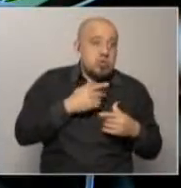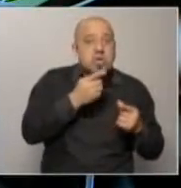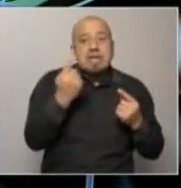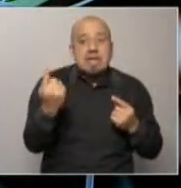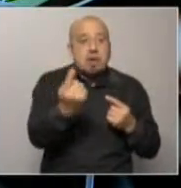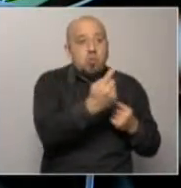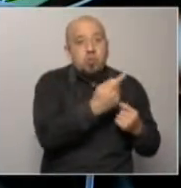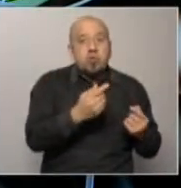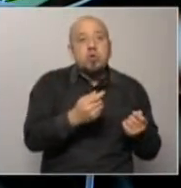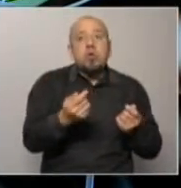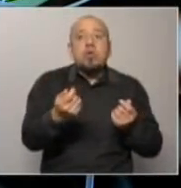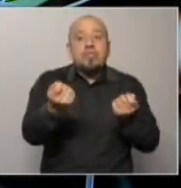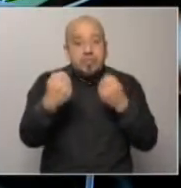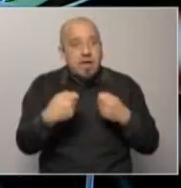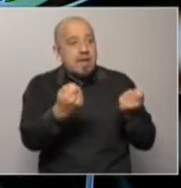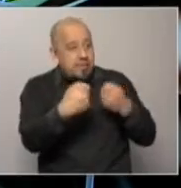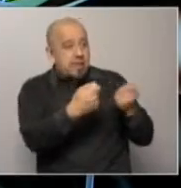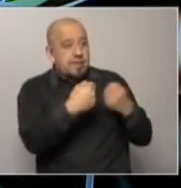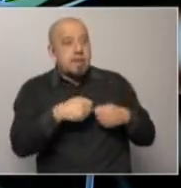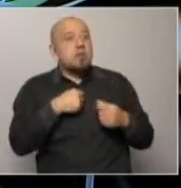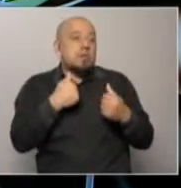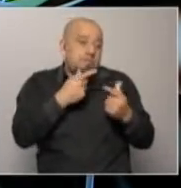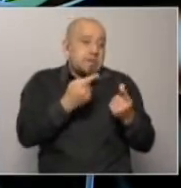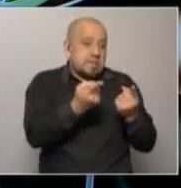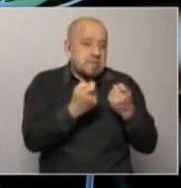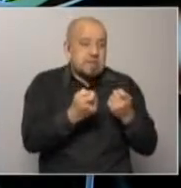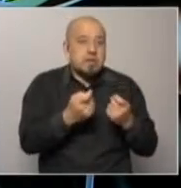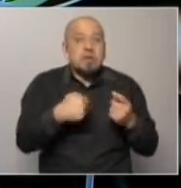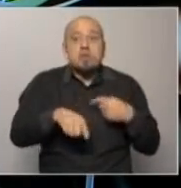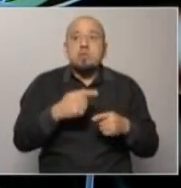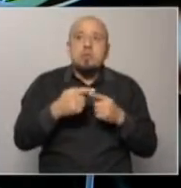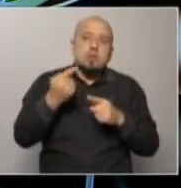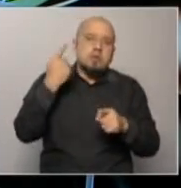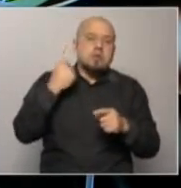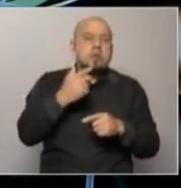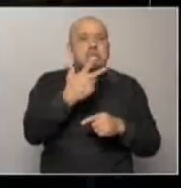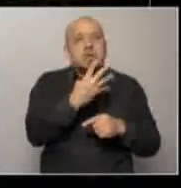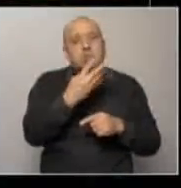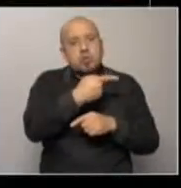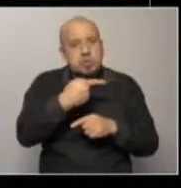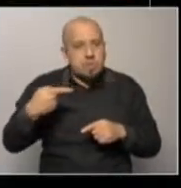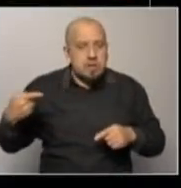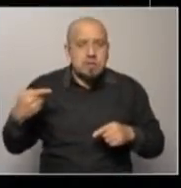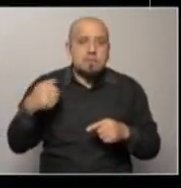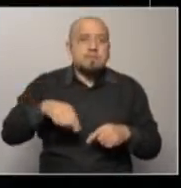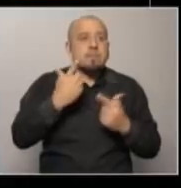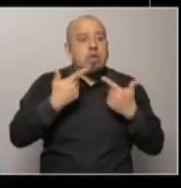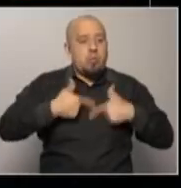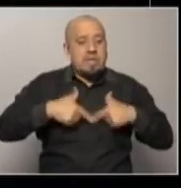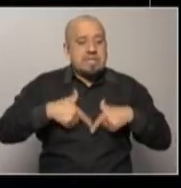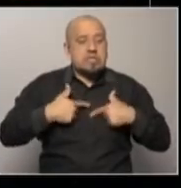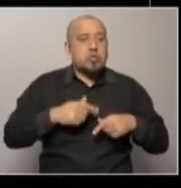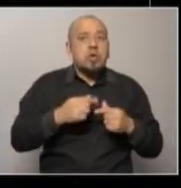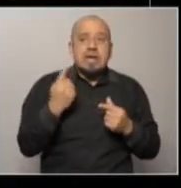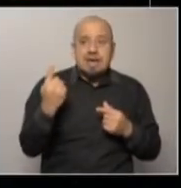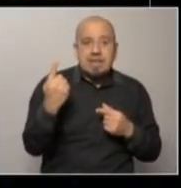comienza un proceso de negociación. Esto fue lo que estuvimos viendo en las últimas tres, cuatro semanas, donde los ministros trataban de